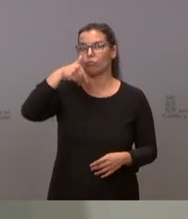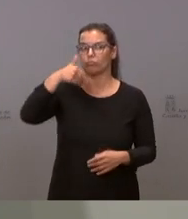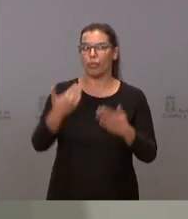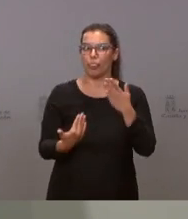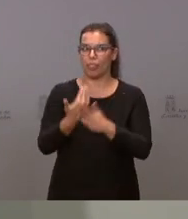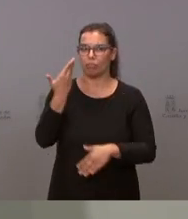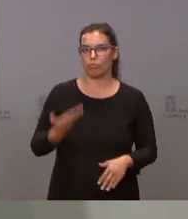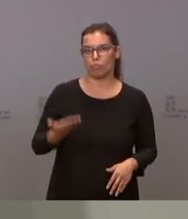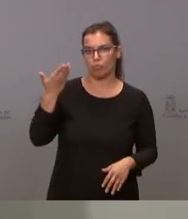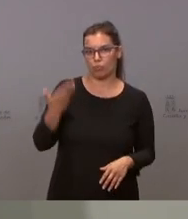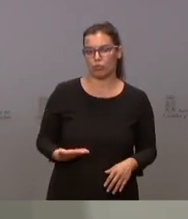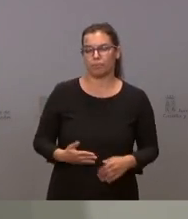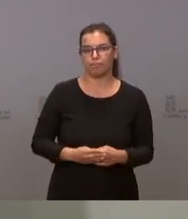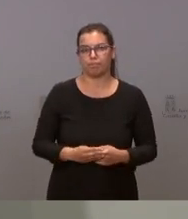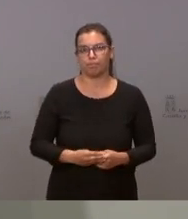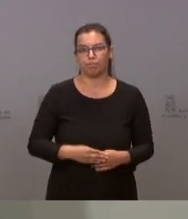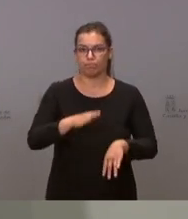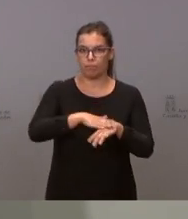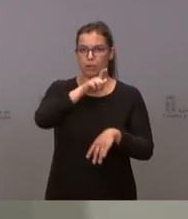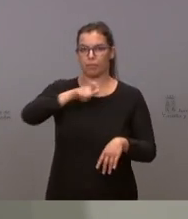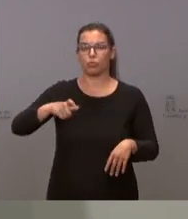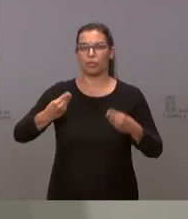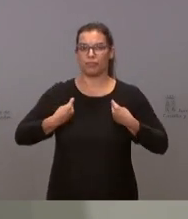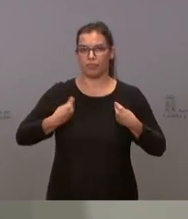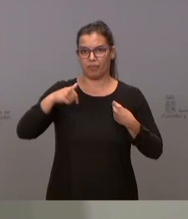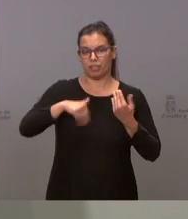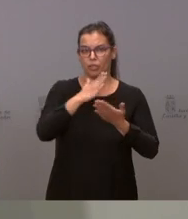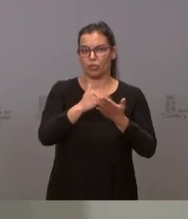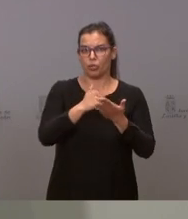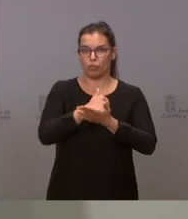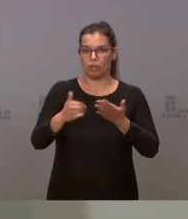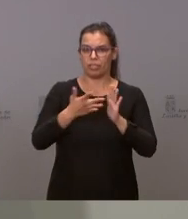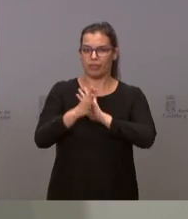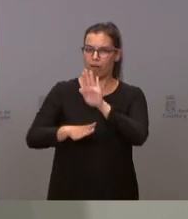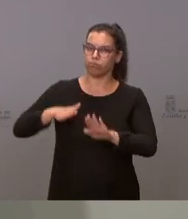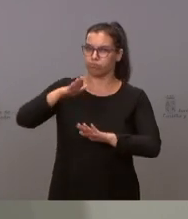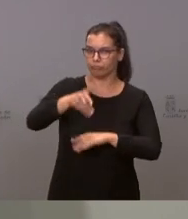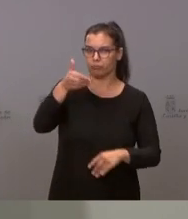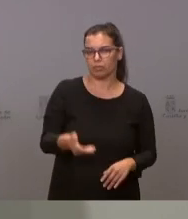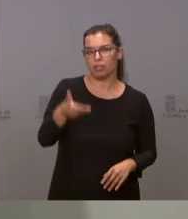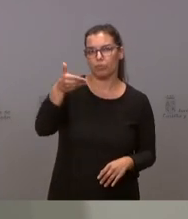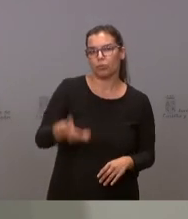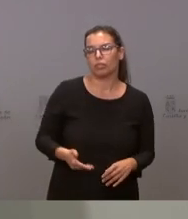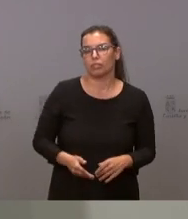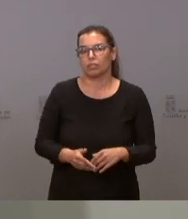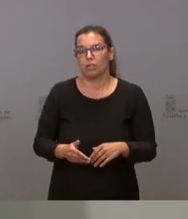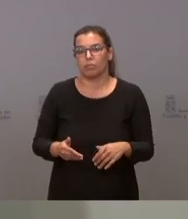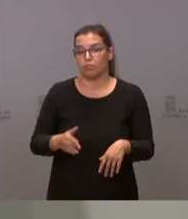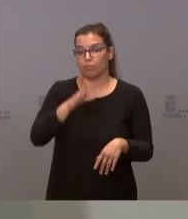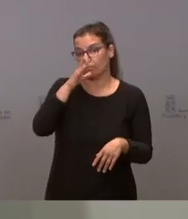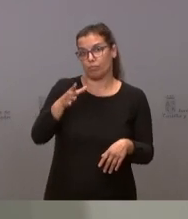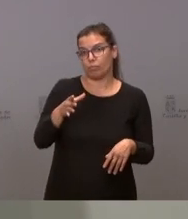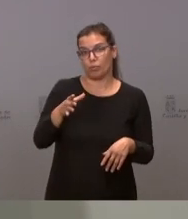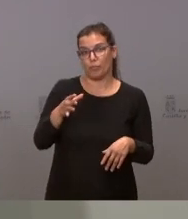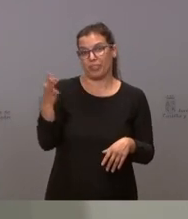importante para los ciudadanos de la comunidad. Damos un paso muy importante en un camino que